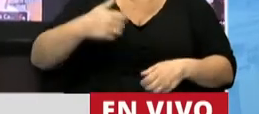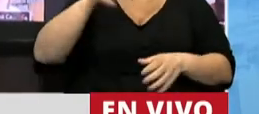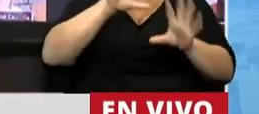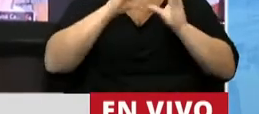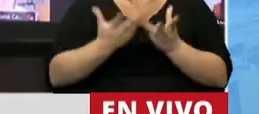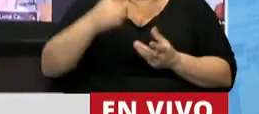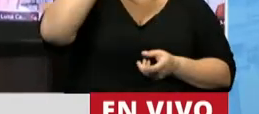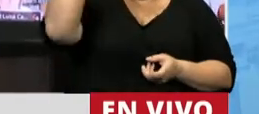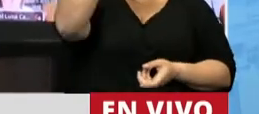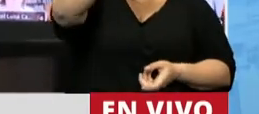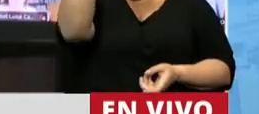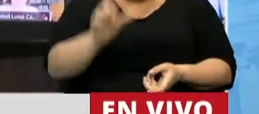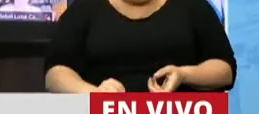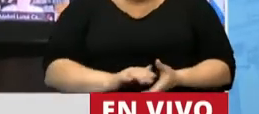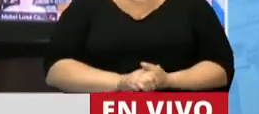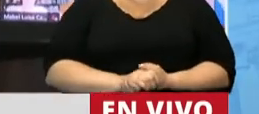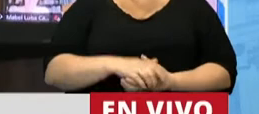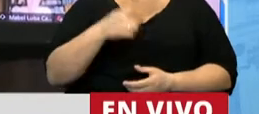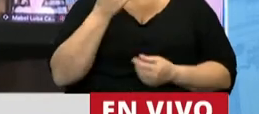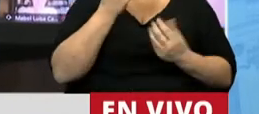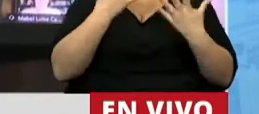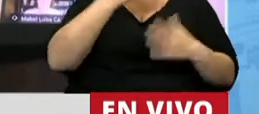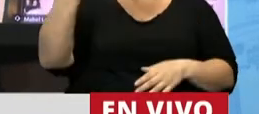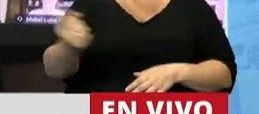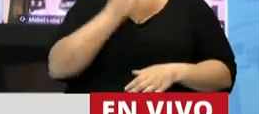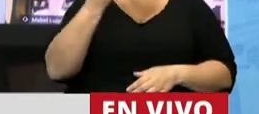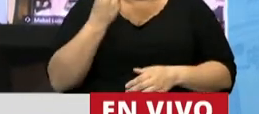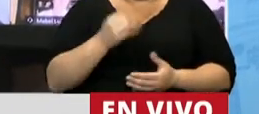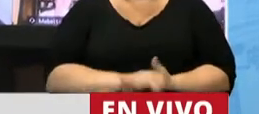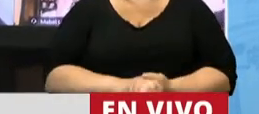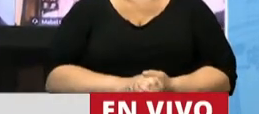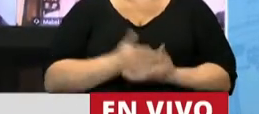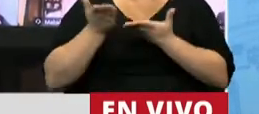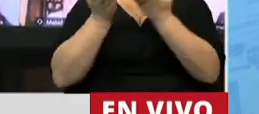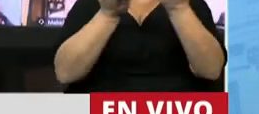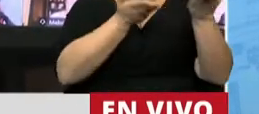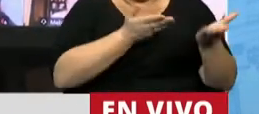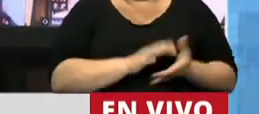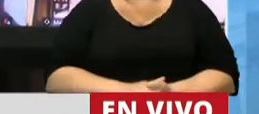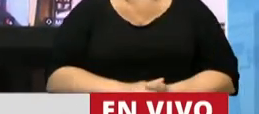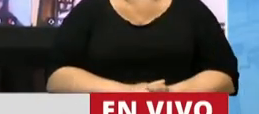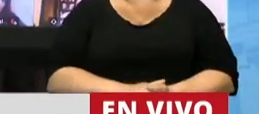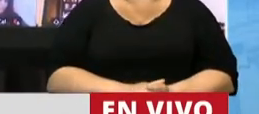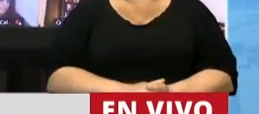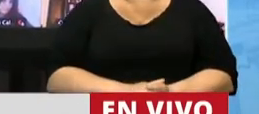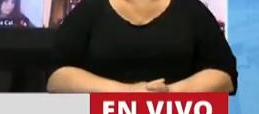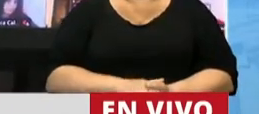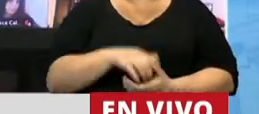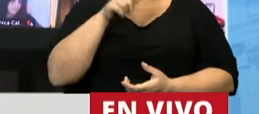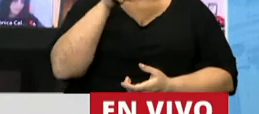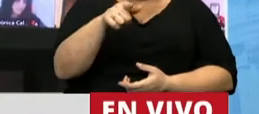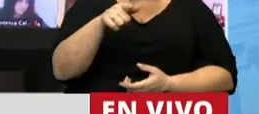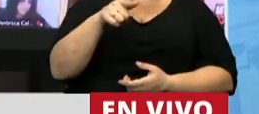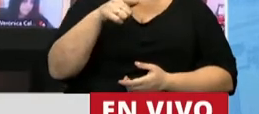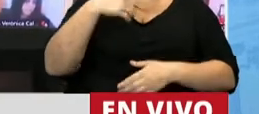arquitectura nacional, que tiene como valores fundamentales la solidaridad. Esa viga